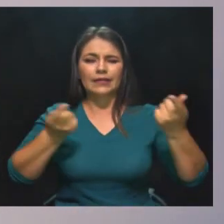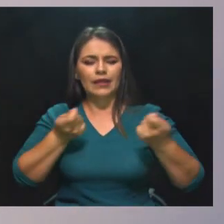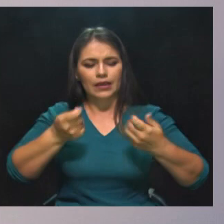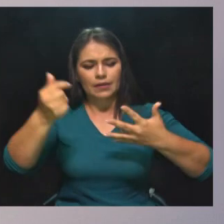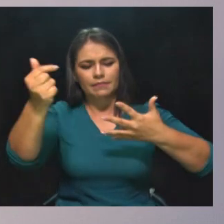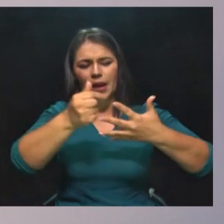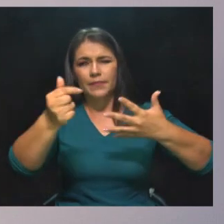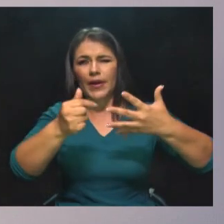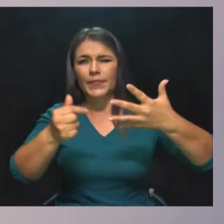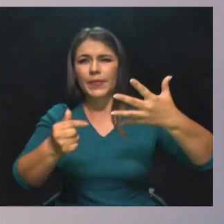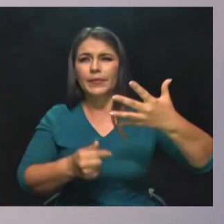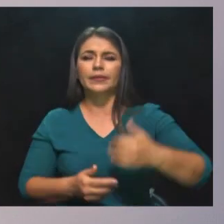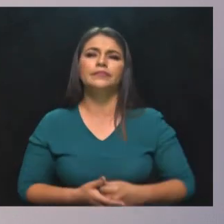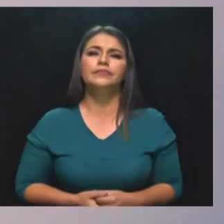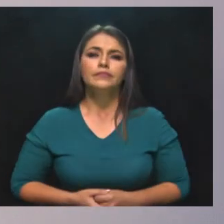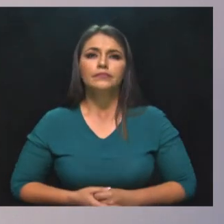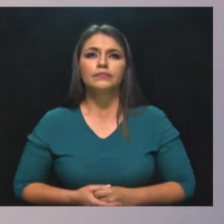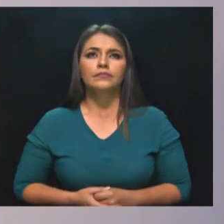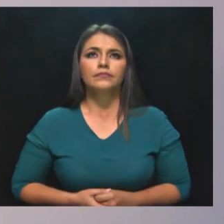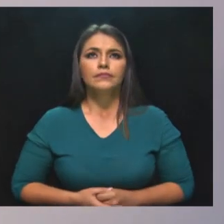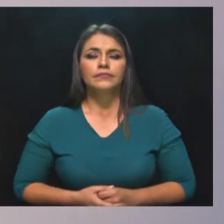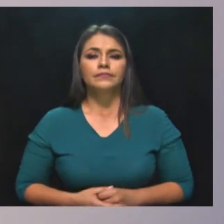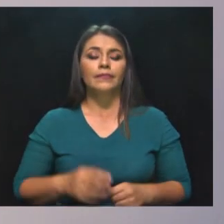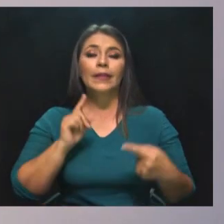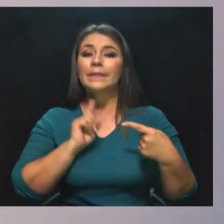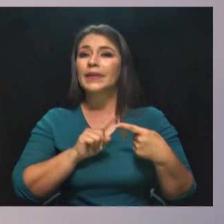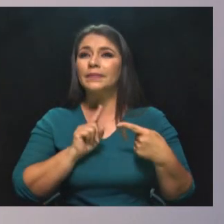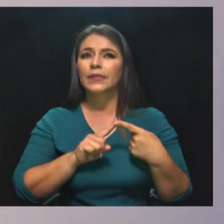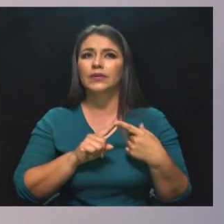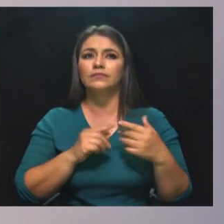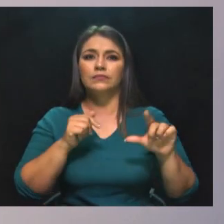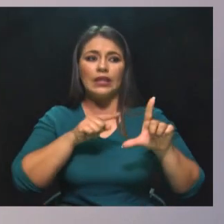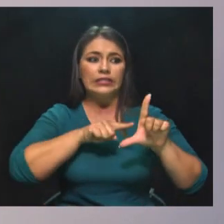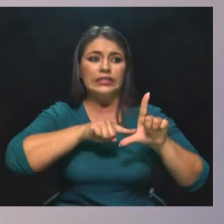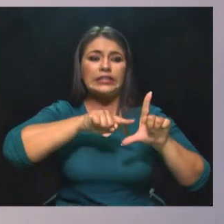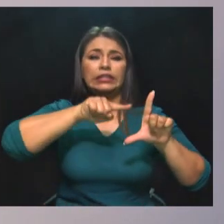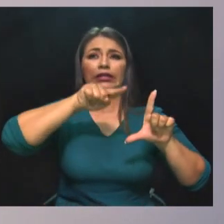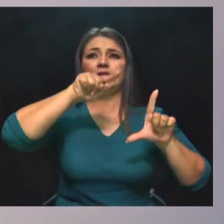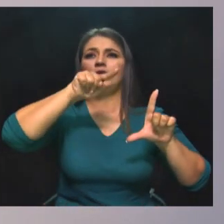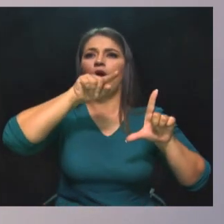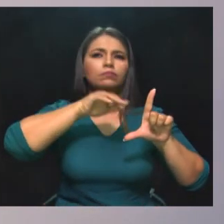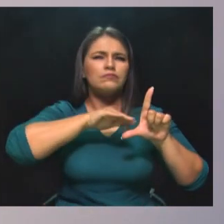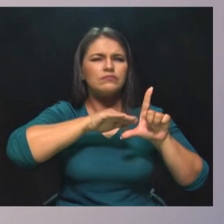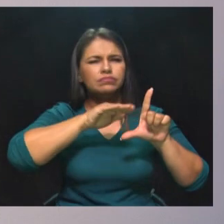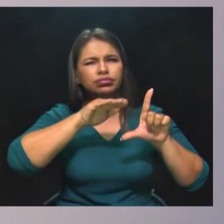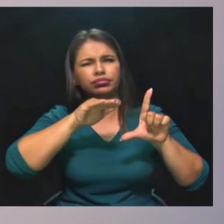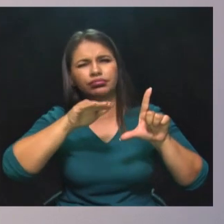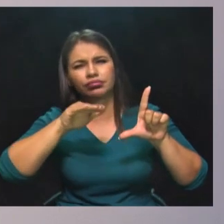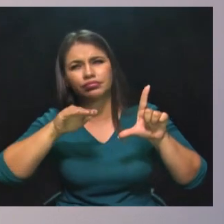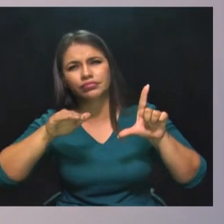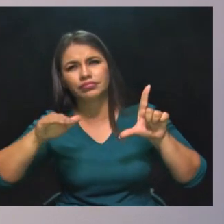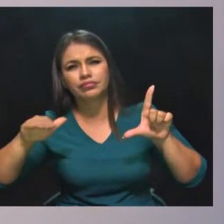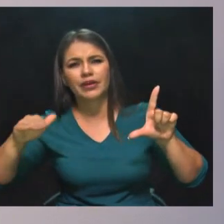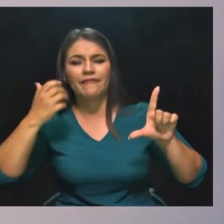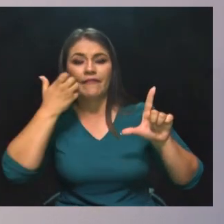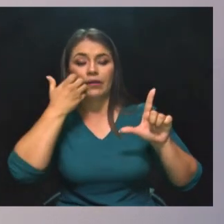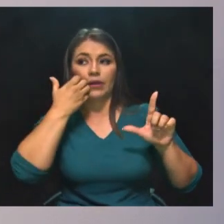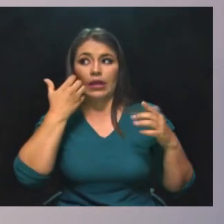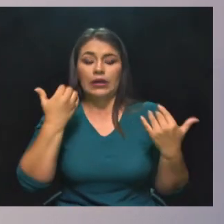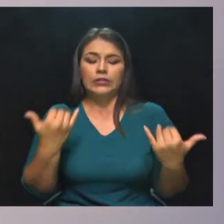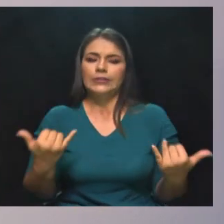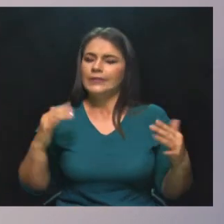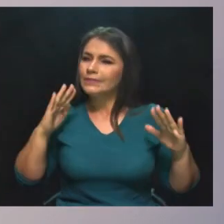Ustedes han escuchado que nuestra primera obsesión es aplanar la curva de contagio de la enfermedad. Nos mantenemos claramente en ello.